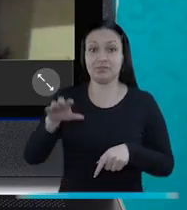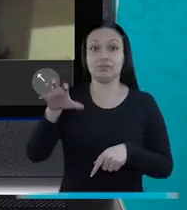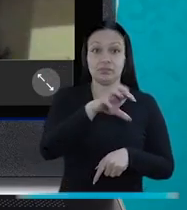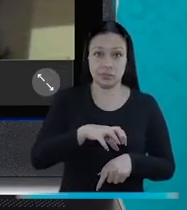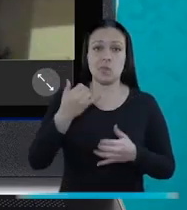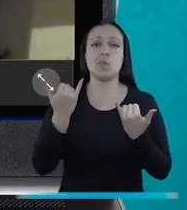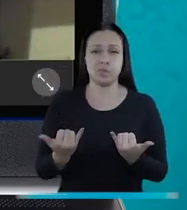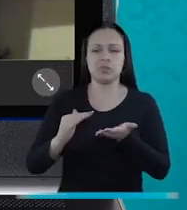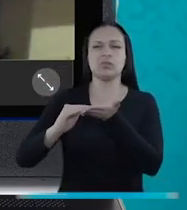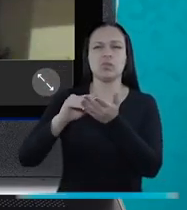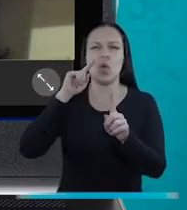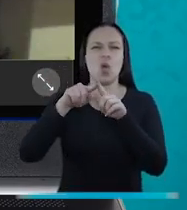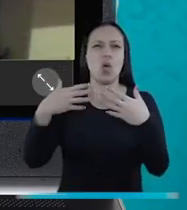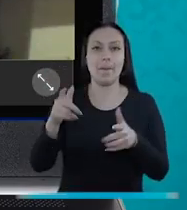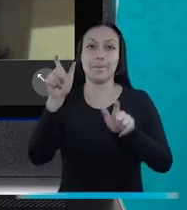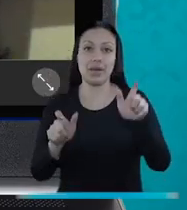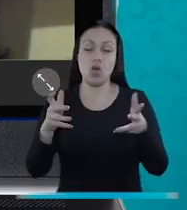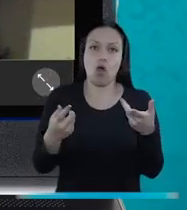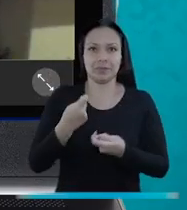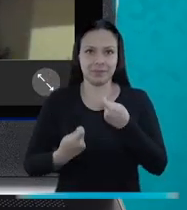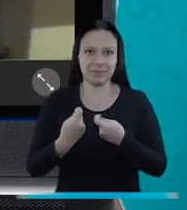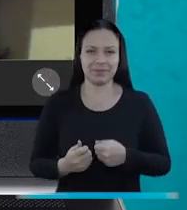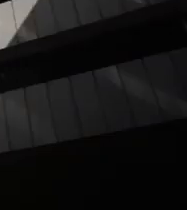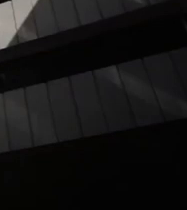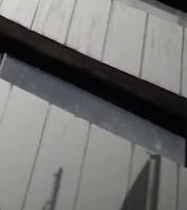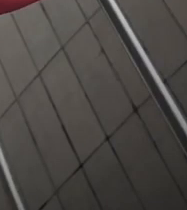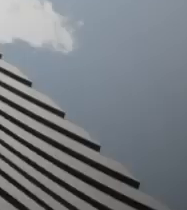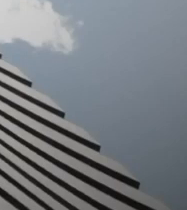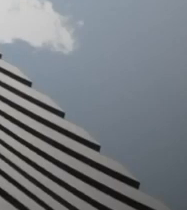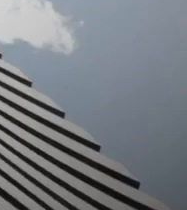Están los centros de conciliación en materia civil y comercial.